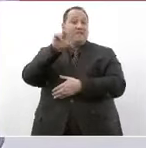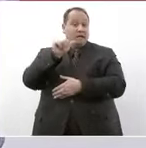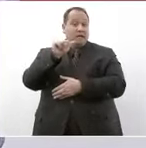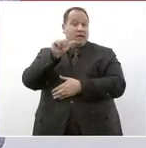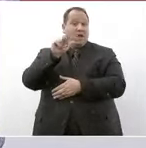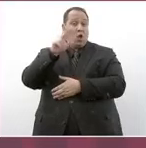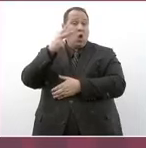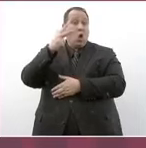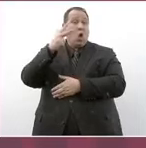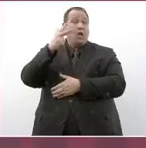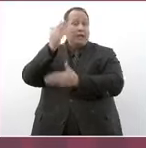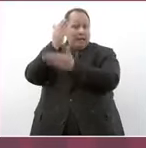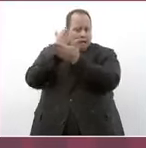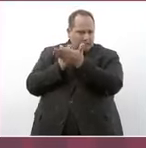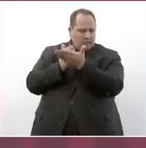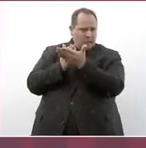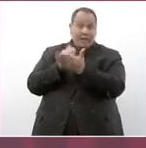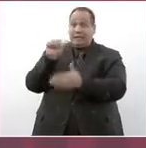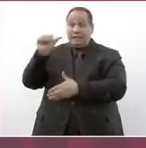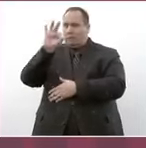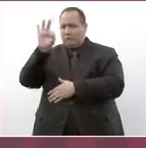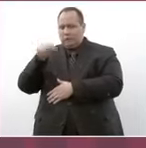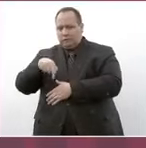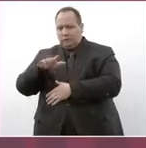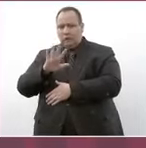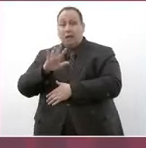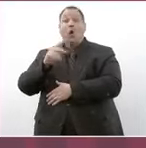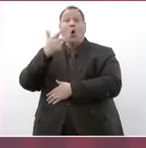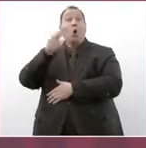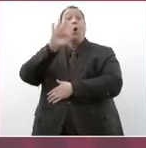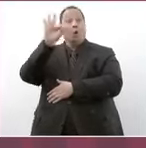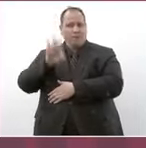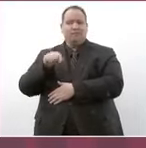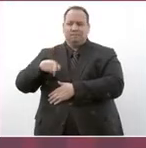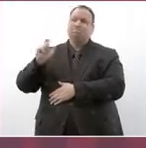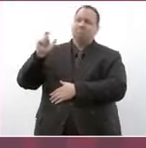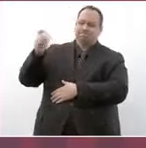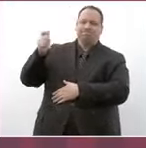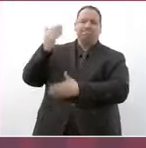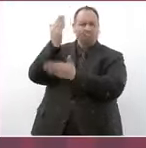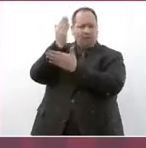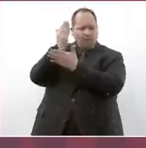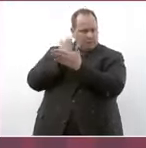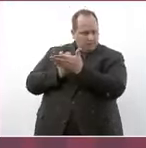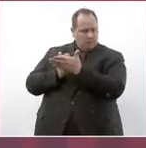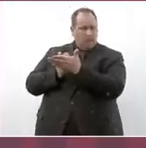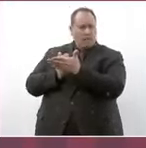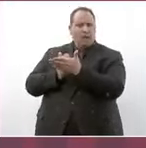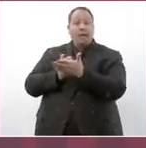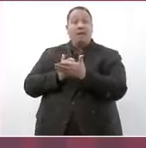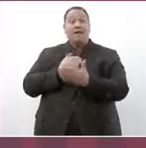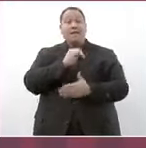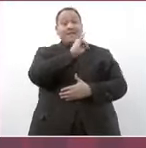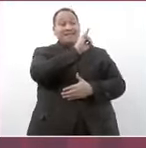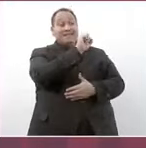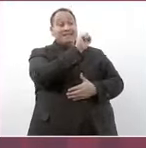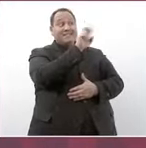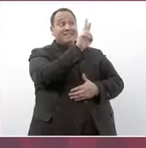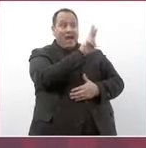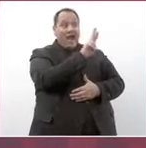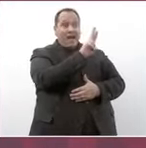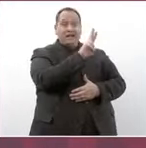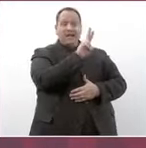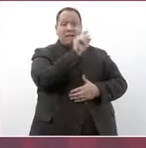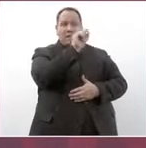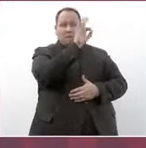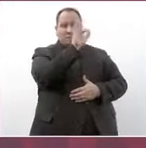no es el 16% sino el 8% se paga sólo el 20% del impuesto sobre